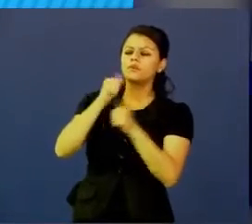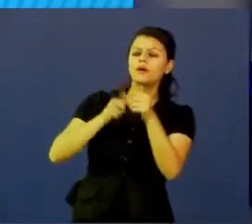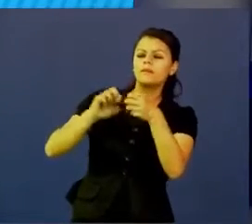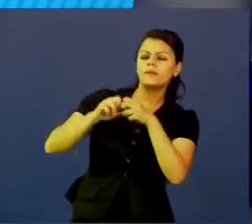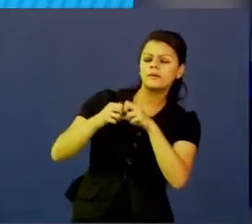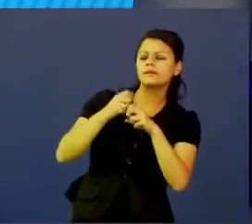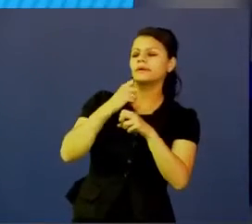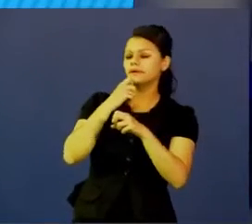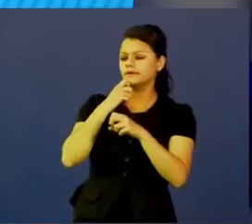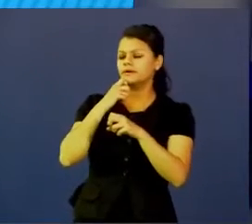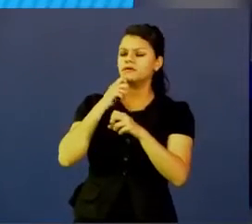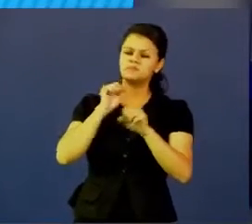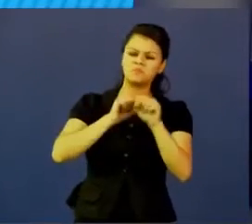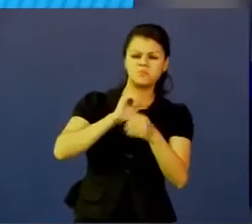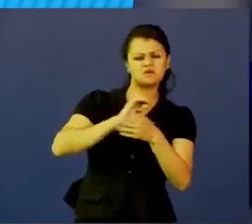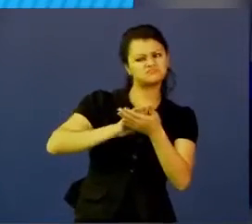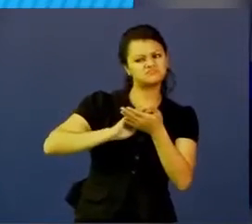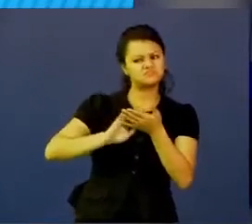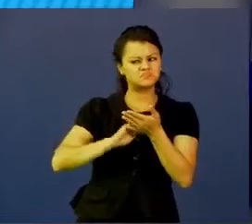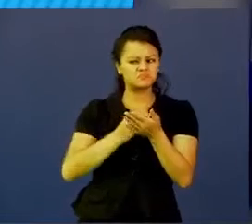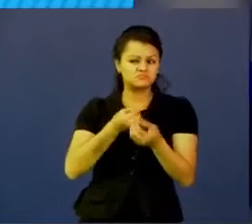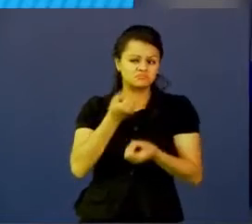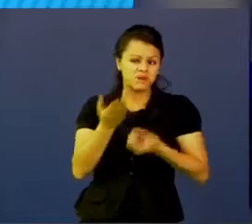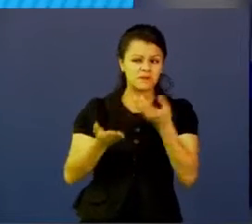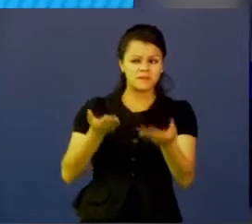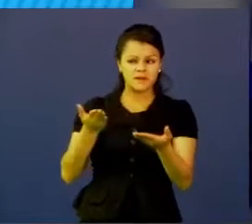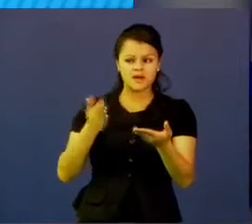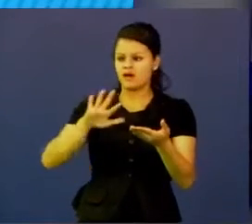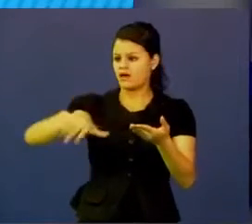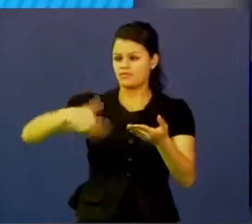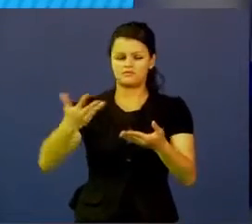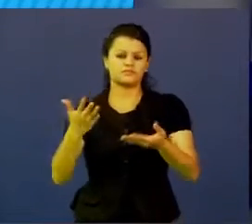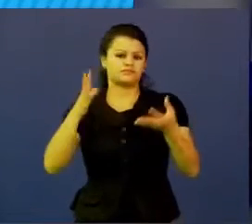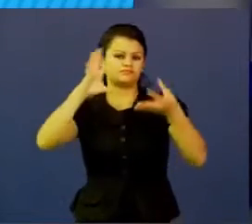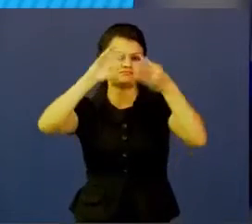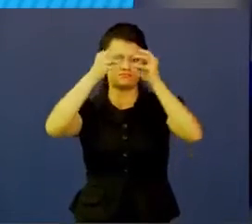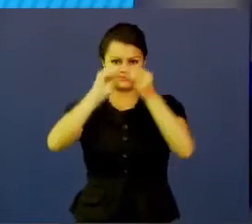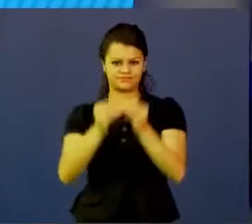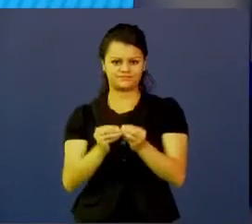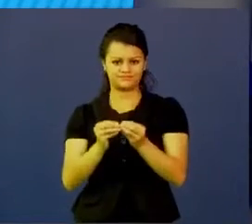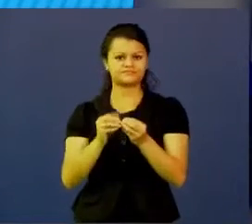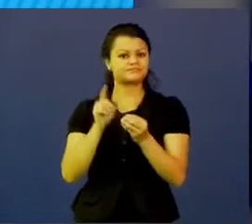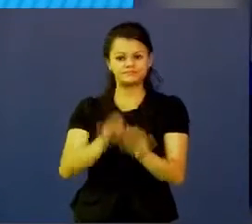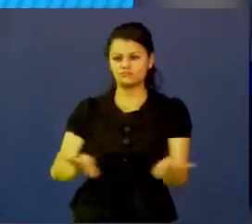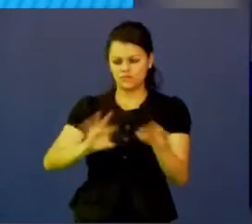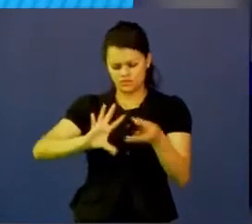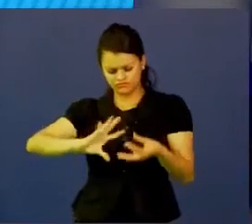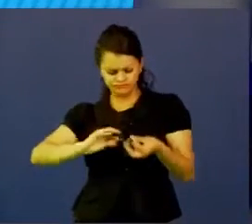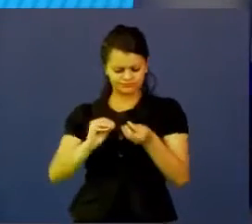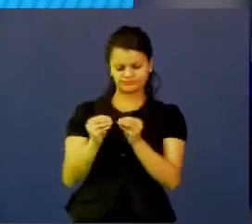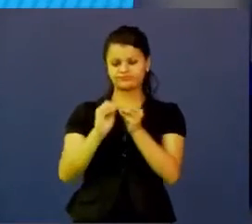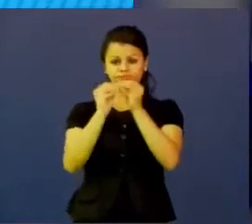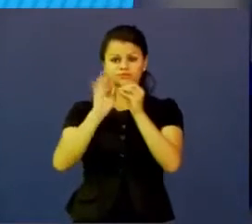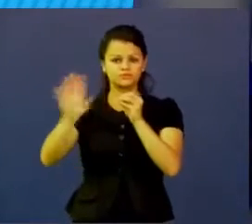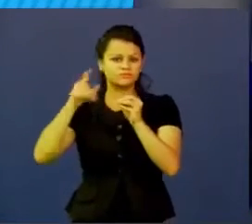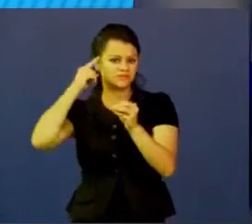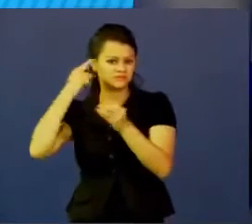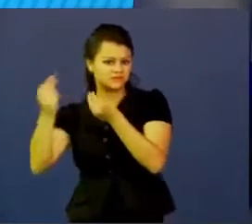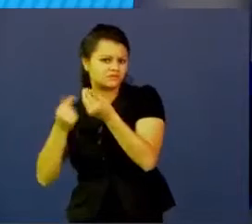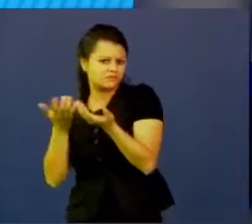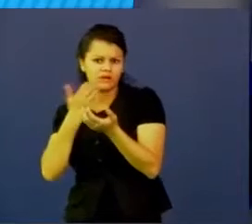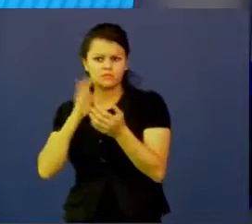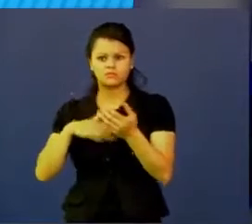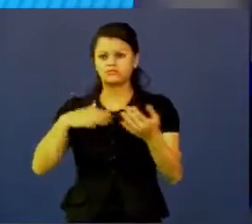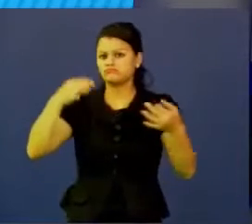y luego prototipamos y es fundamental el prototipado en el pensamiento diseño, entender que podemos prototipar en papel, un